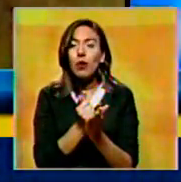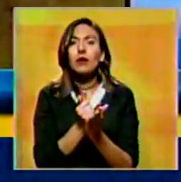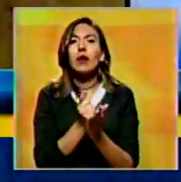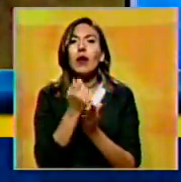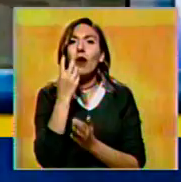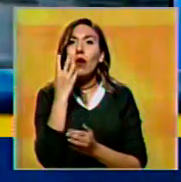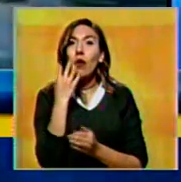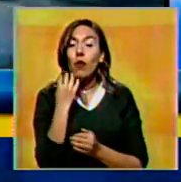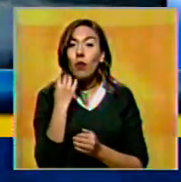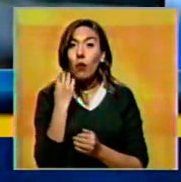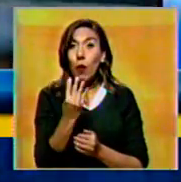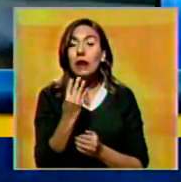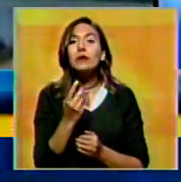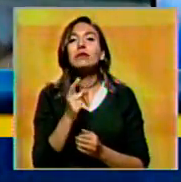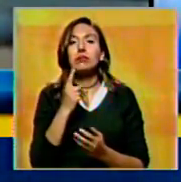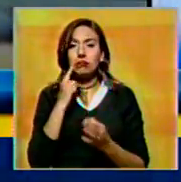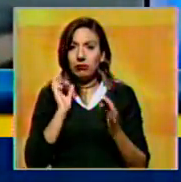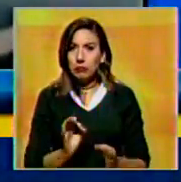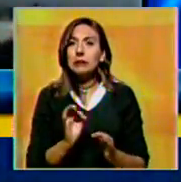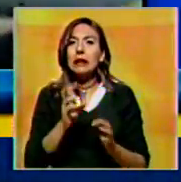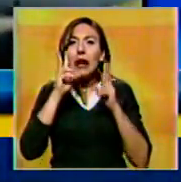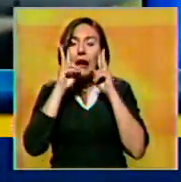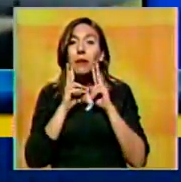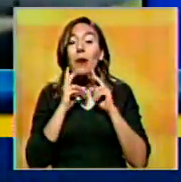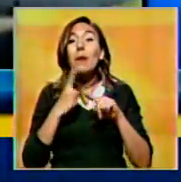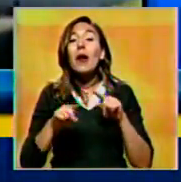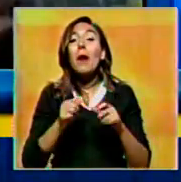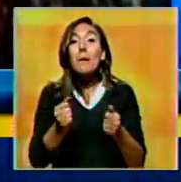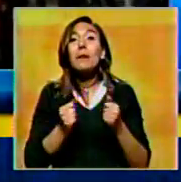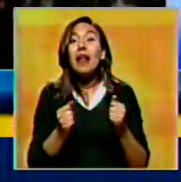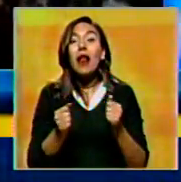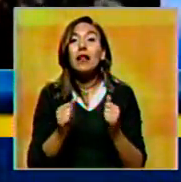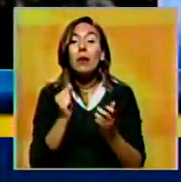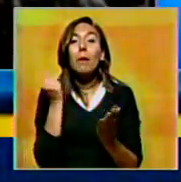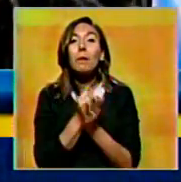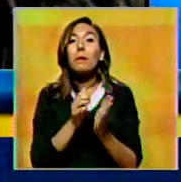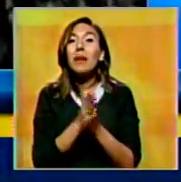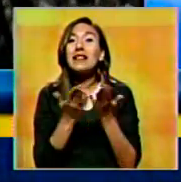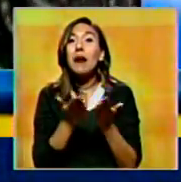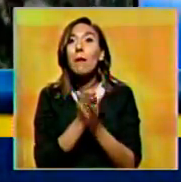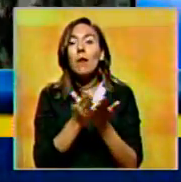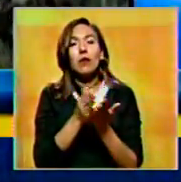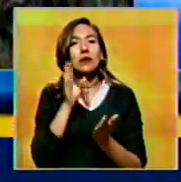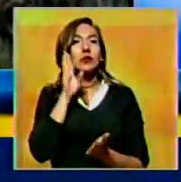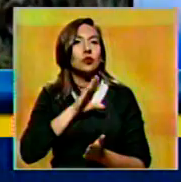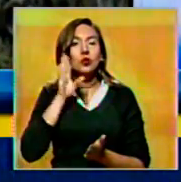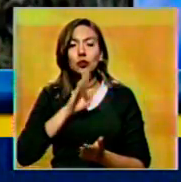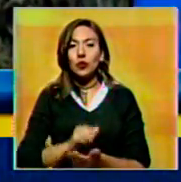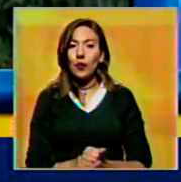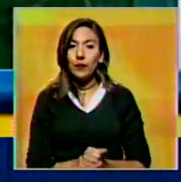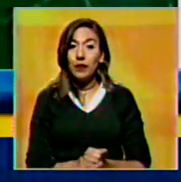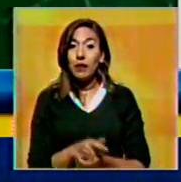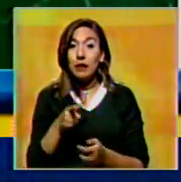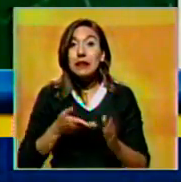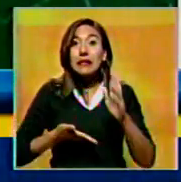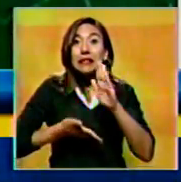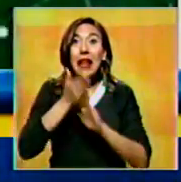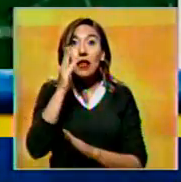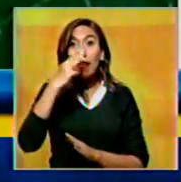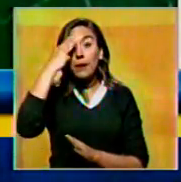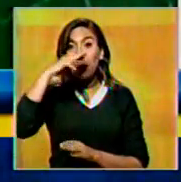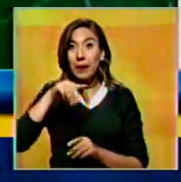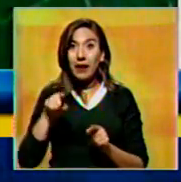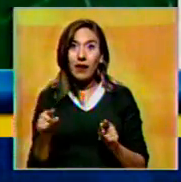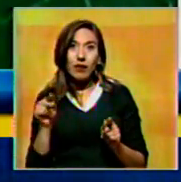mientras que el de los pilotos y otros pasajeros son falsos. El avión partió de Querétaro con destino a Bonaire, donde hizo